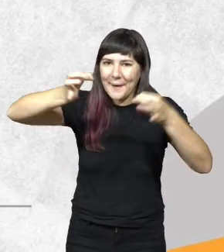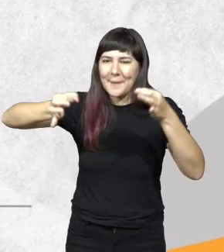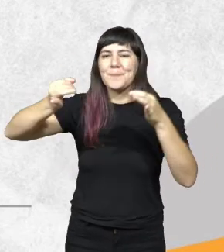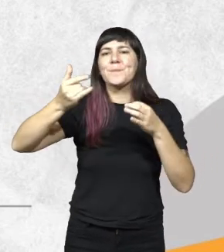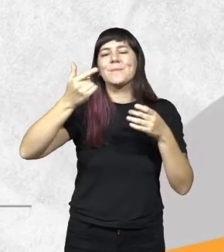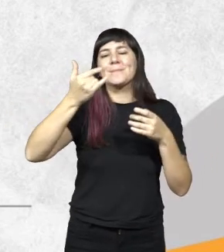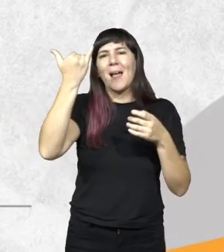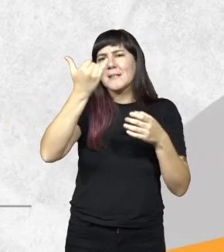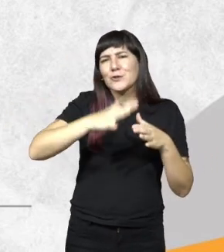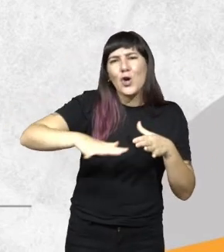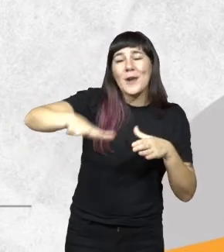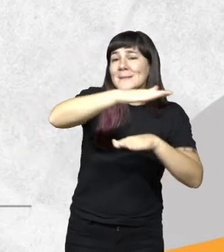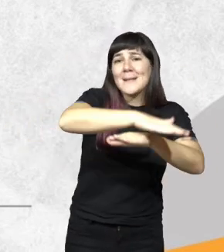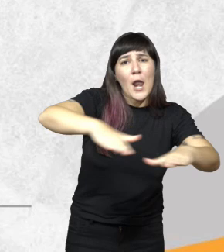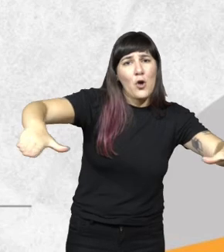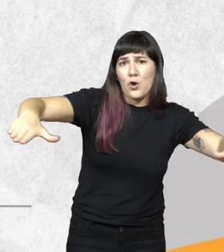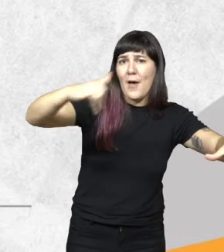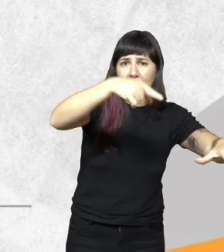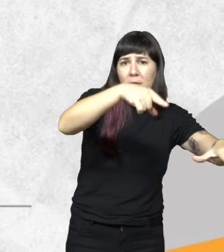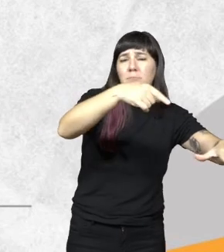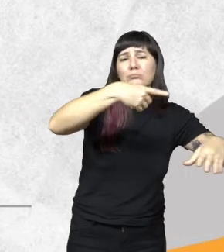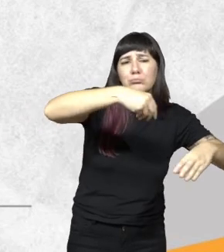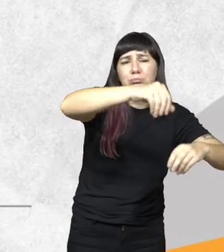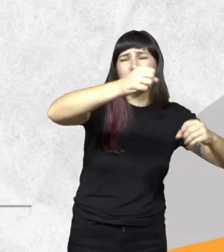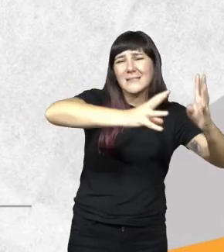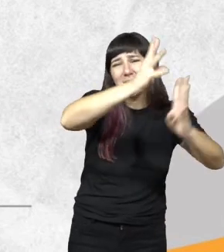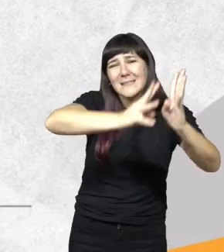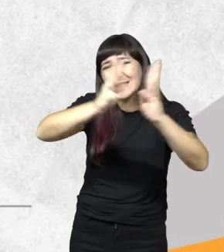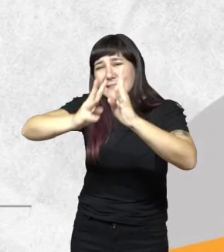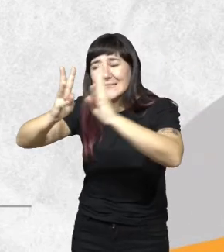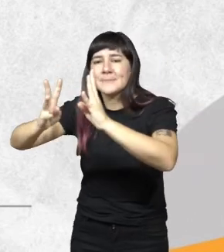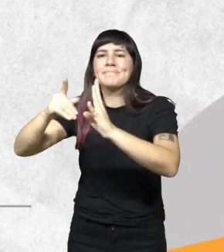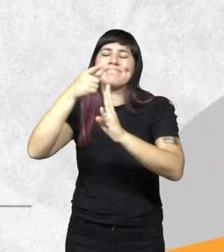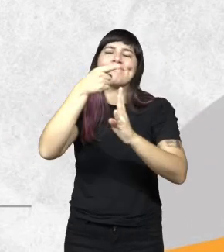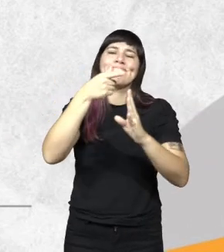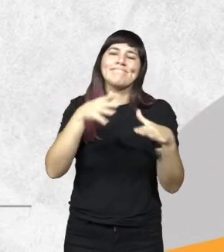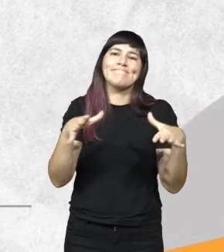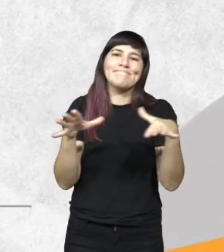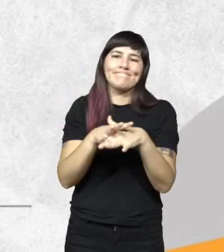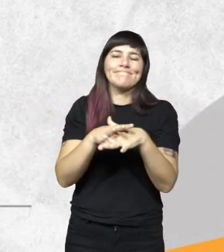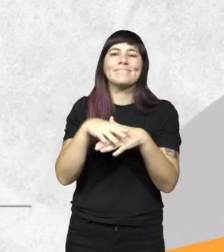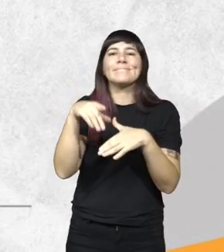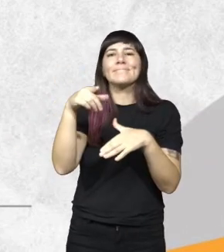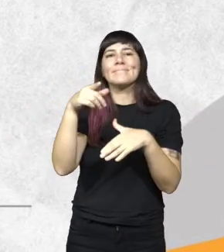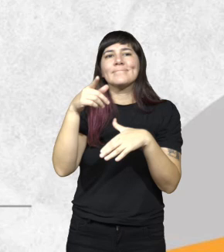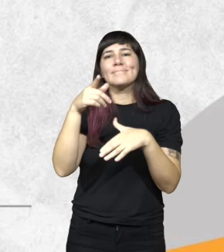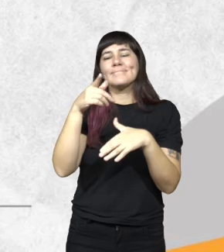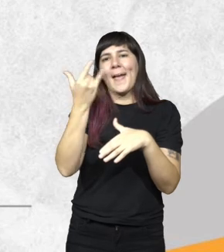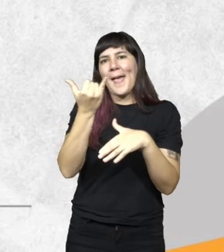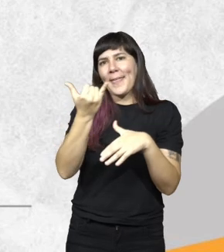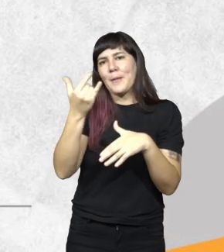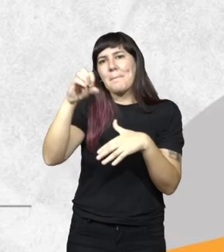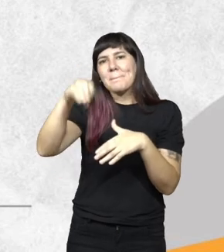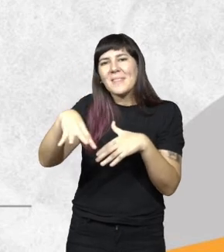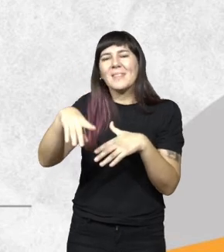la zona del llano de nuestra provincia y justamente coincide tal vez como les decía recién donde se